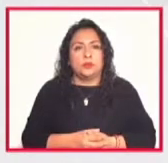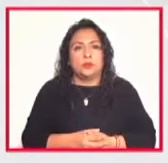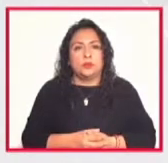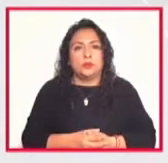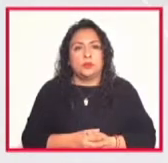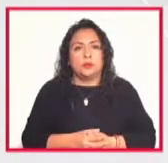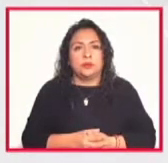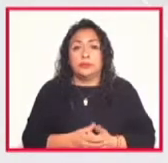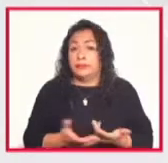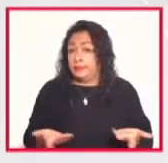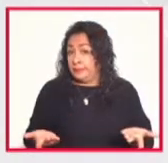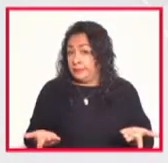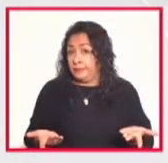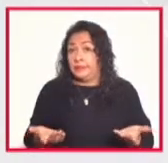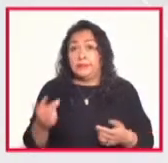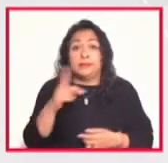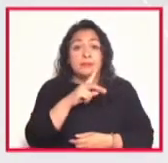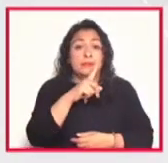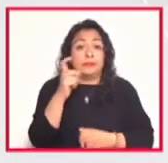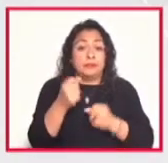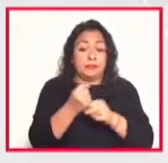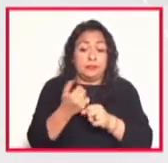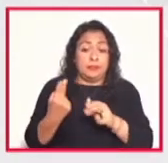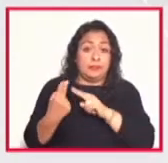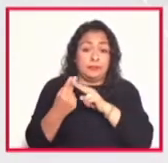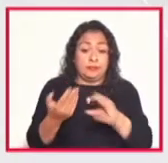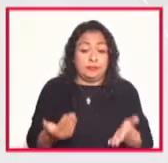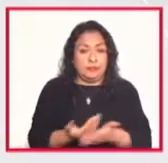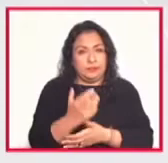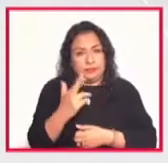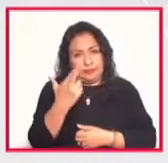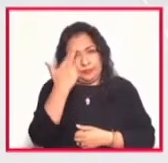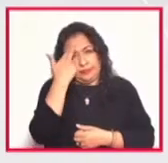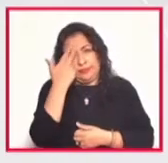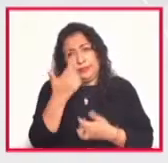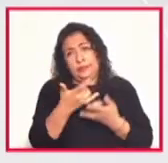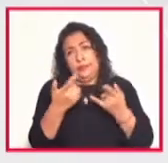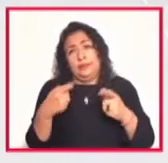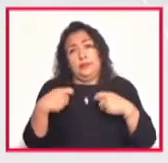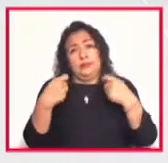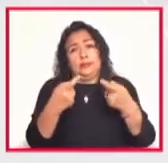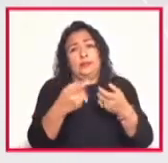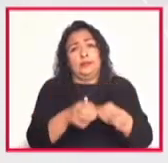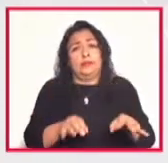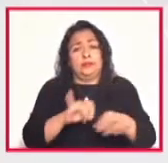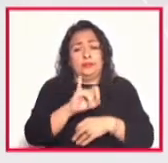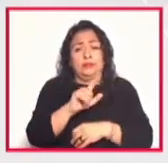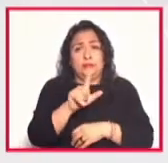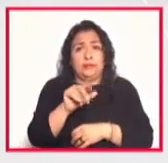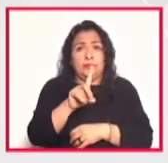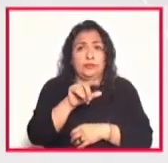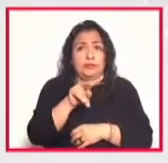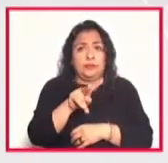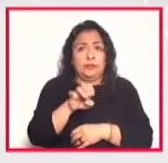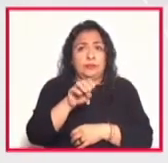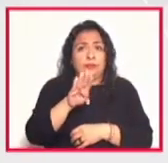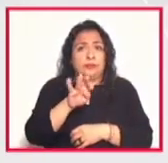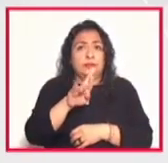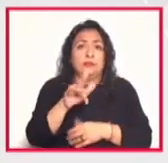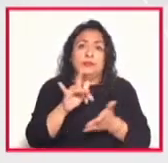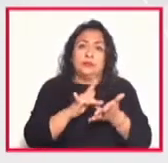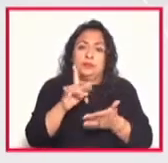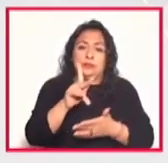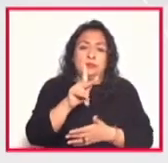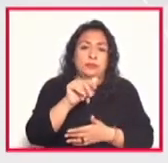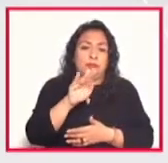pues ahí está 100 años de su natalicio un recuerdo el recuerdo una leyenda del jazz de Brubeck muchas gracias por estas notas de jazz a Pablo un fuerte